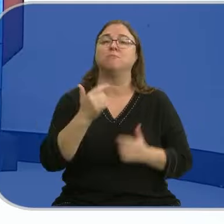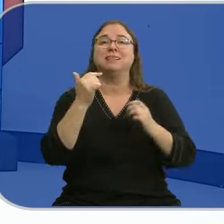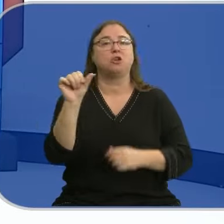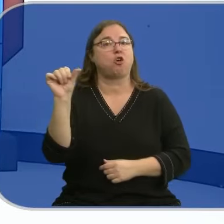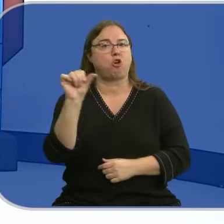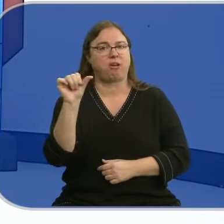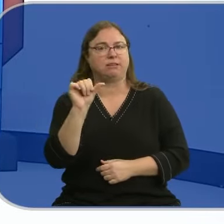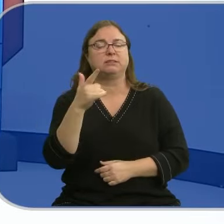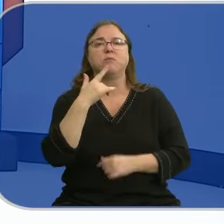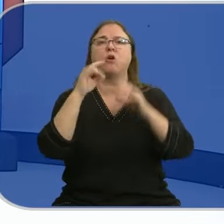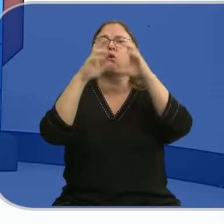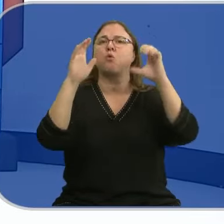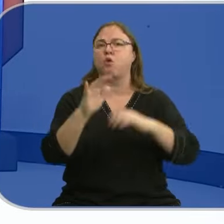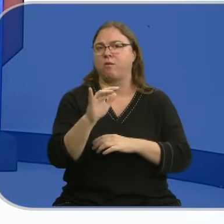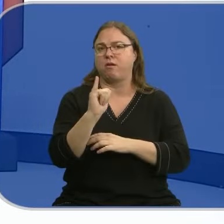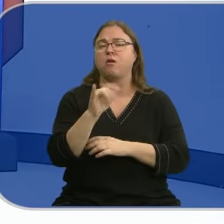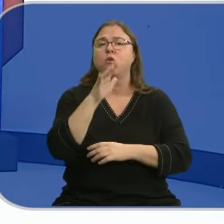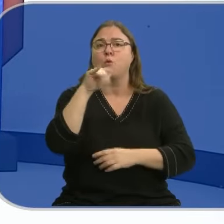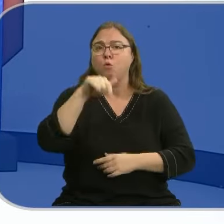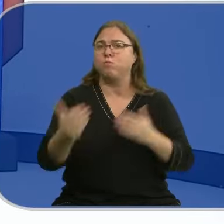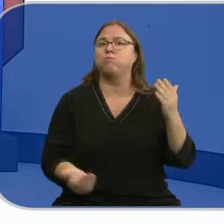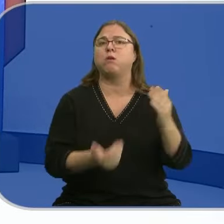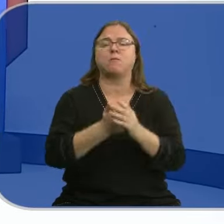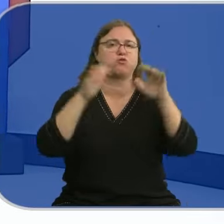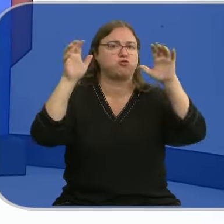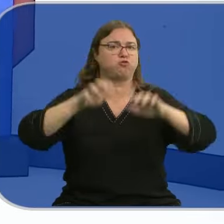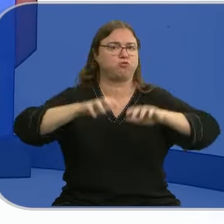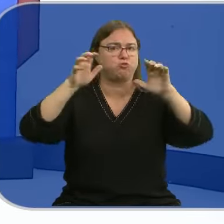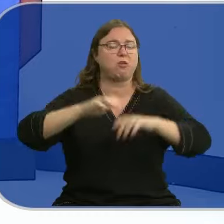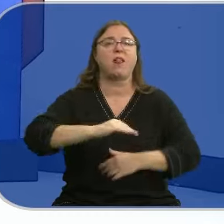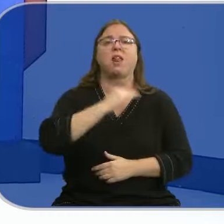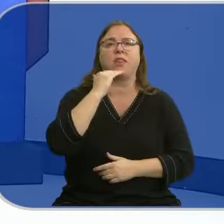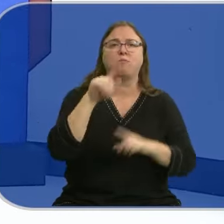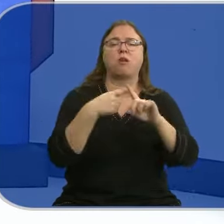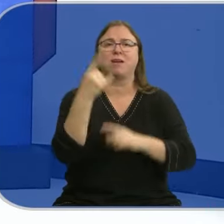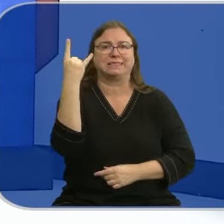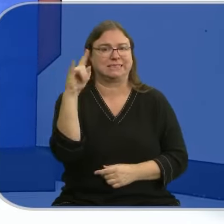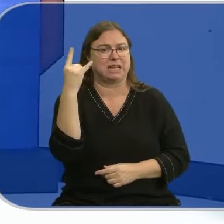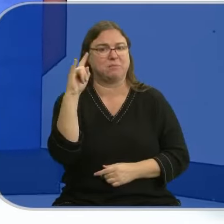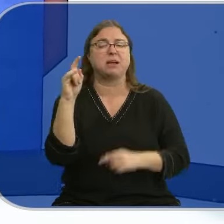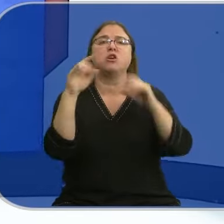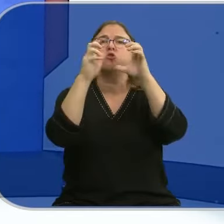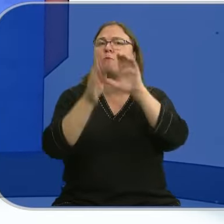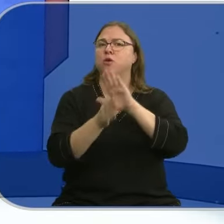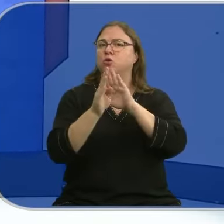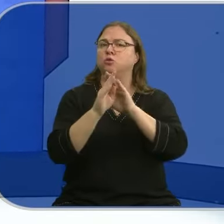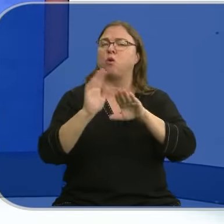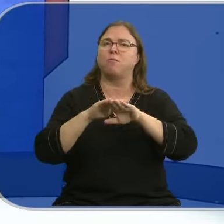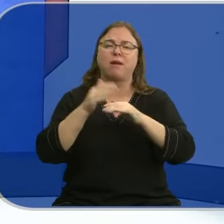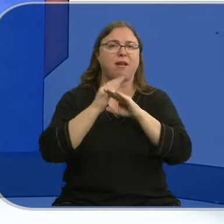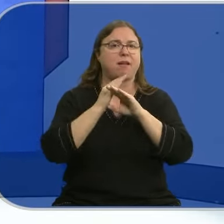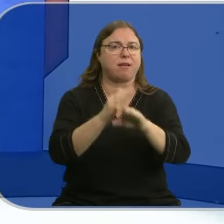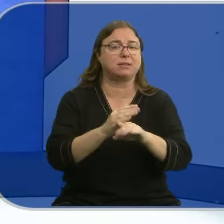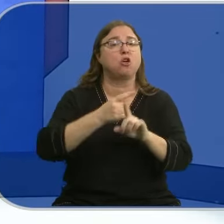oeste, Antonio, es donde más nubosidad vamos a tener. De hecho, esta mañana hemos tenido algunos chubascos, todo el oeste de Zamora y de Salamanca y esas nubes irán avanzando hacia el resto de la comunidad